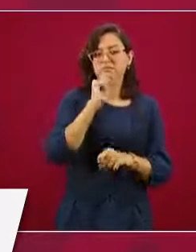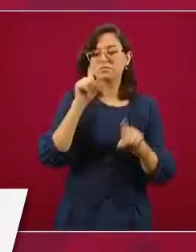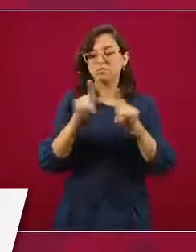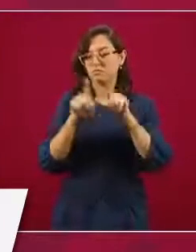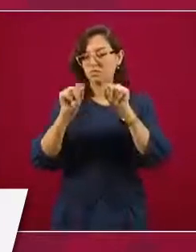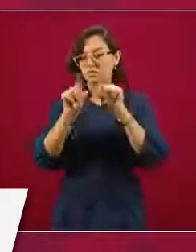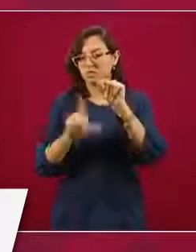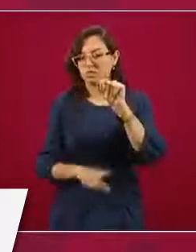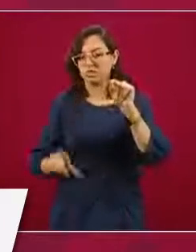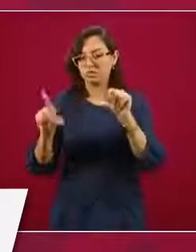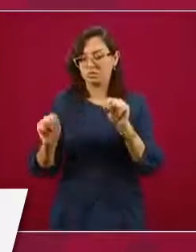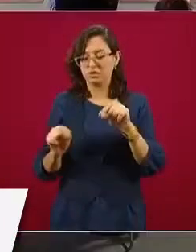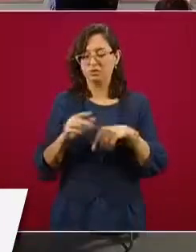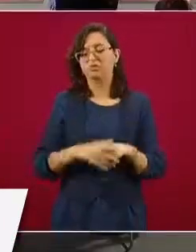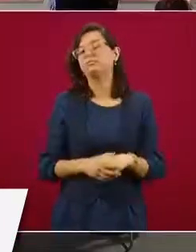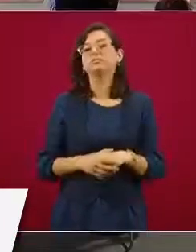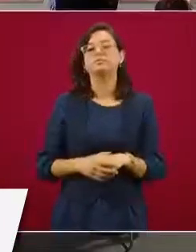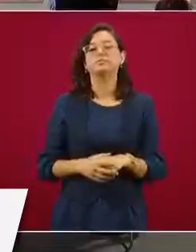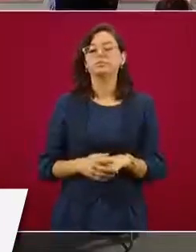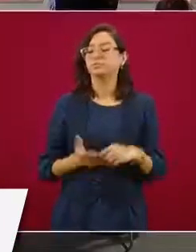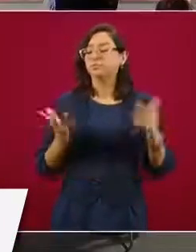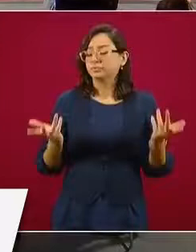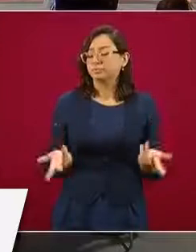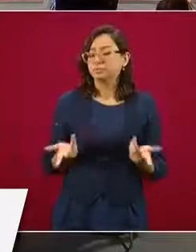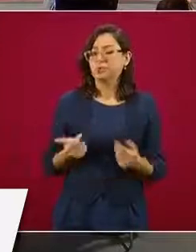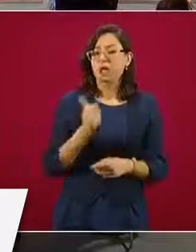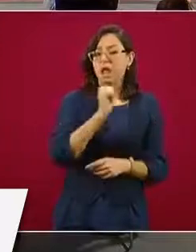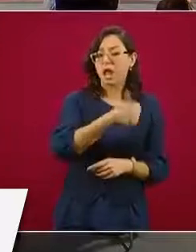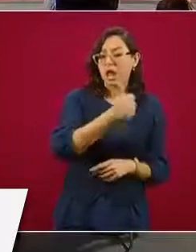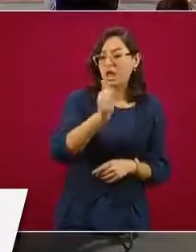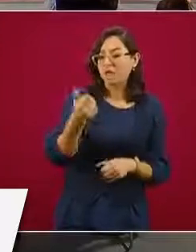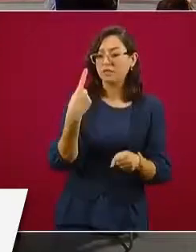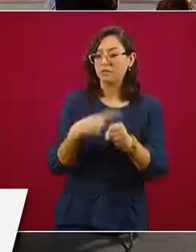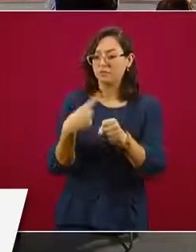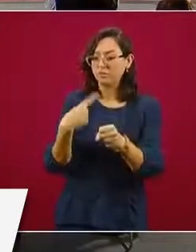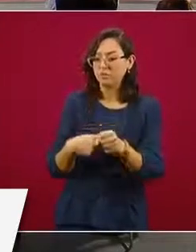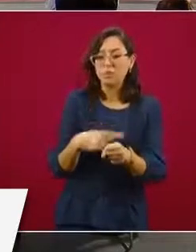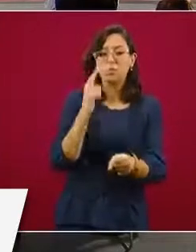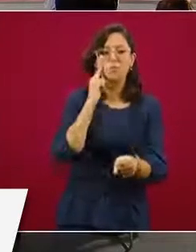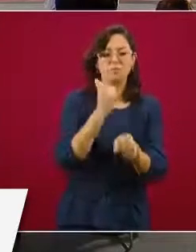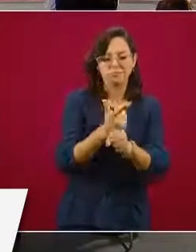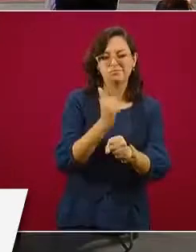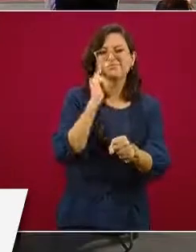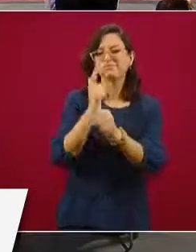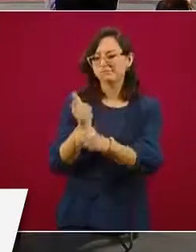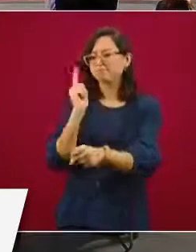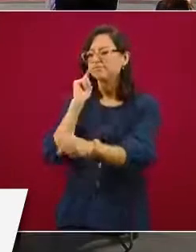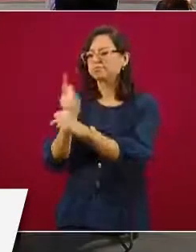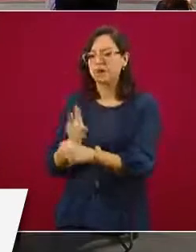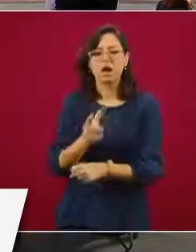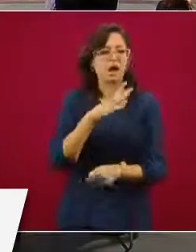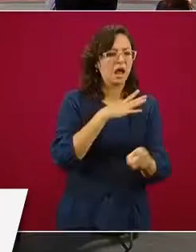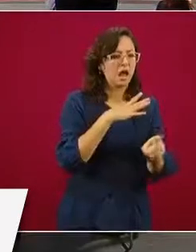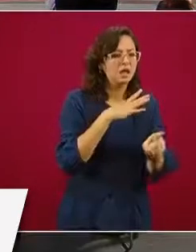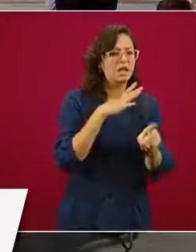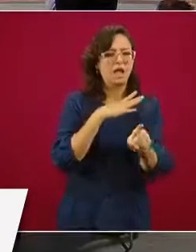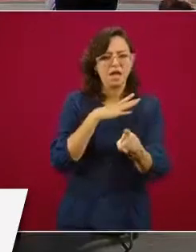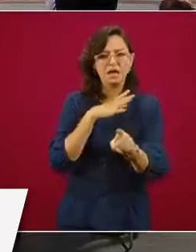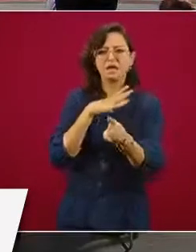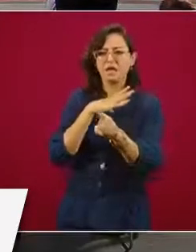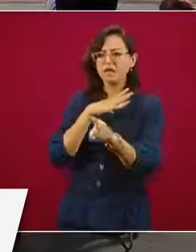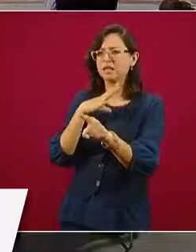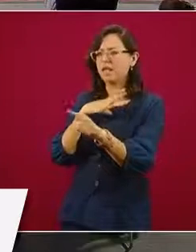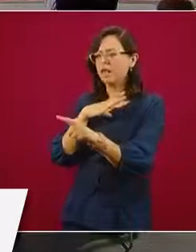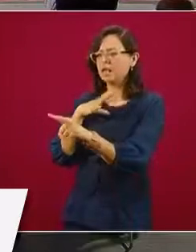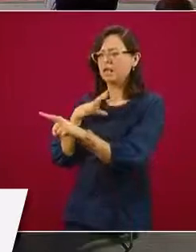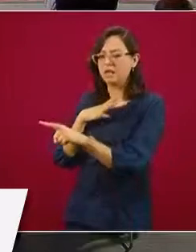Entonces, cada uno de estos datos donde se dice aquí hay una persona con COVID y aquí hay otra, y aquí hay otra, y aquí